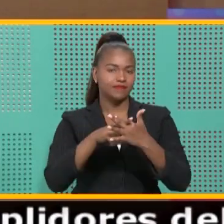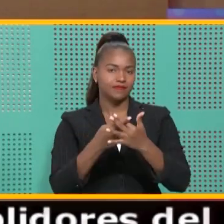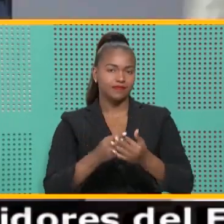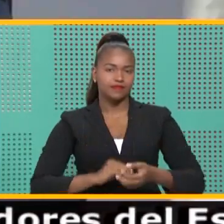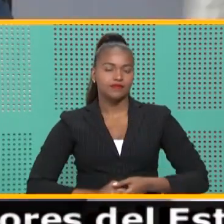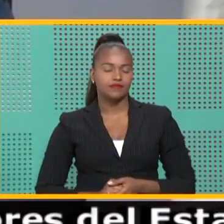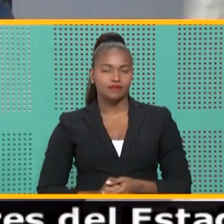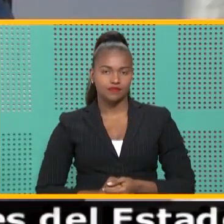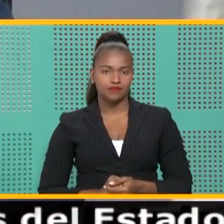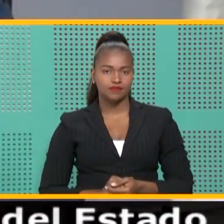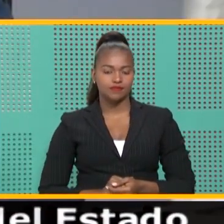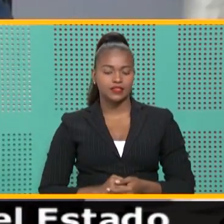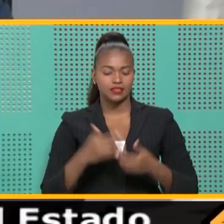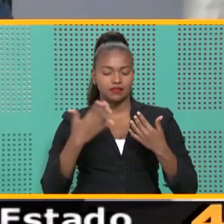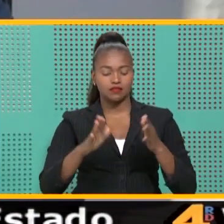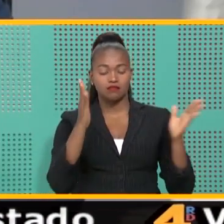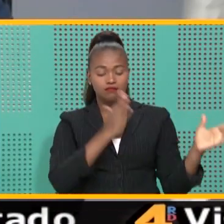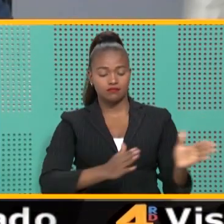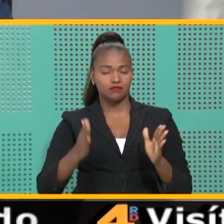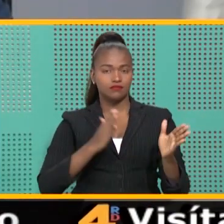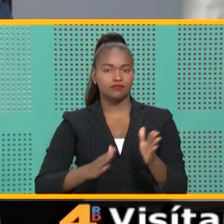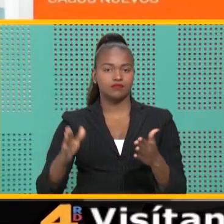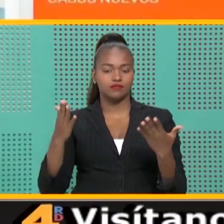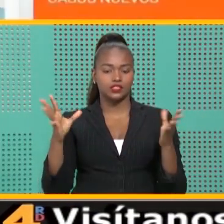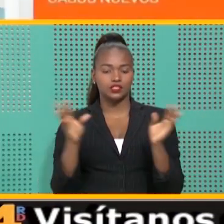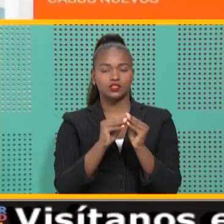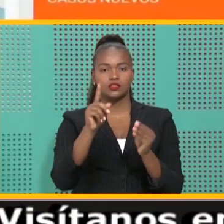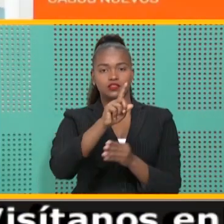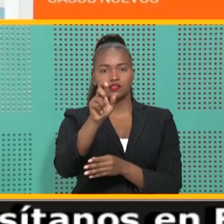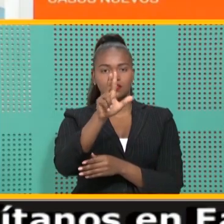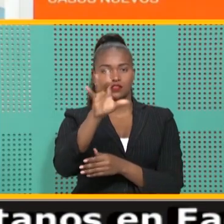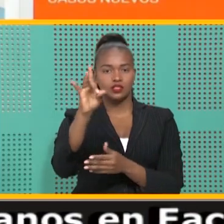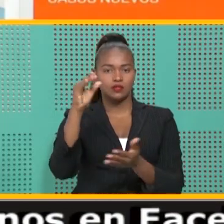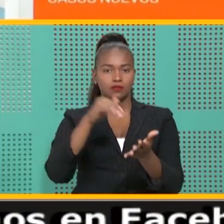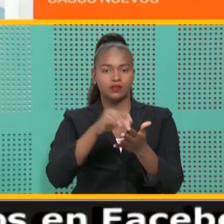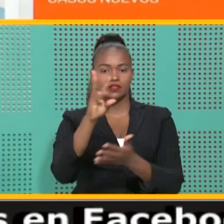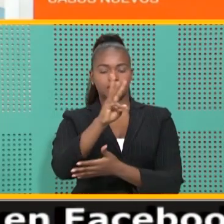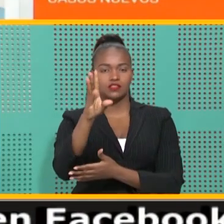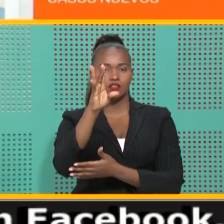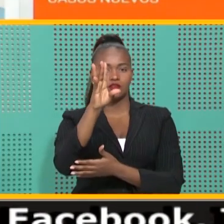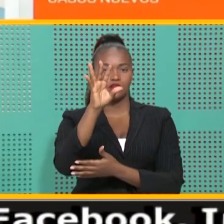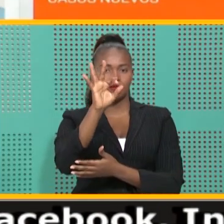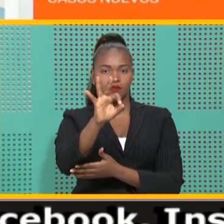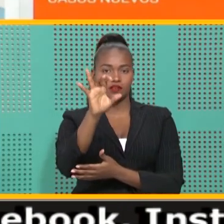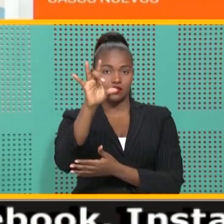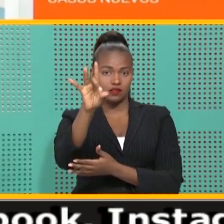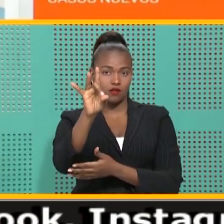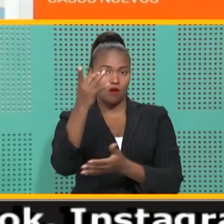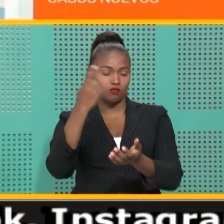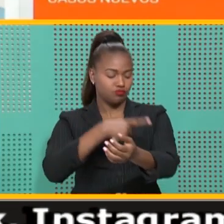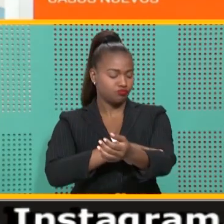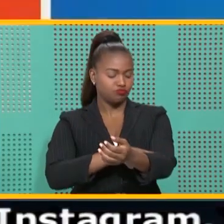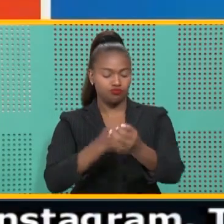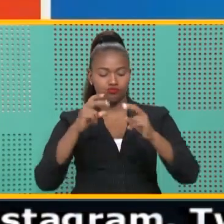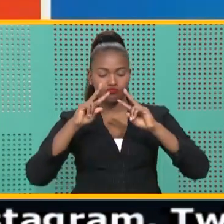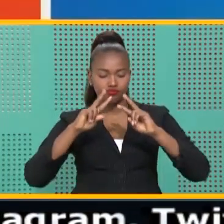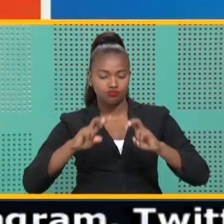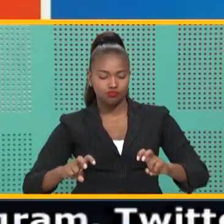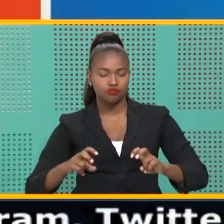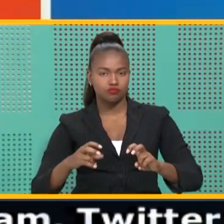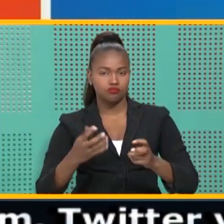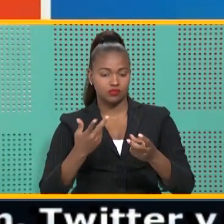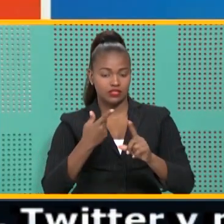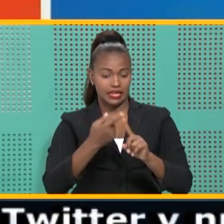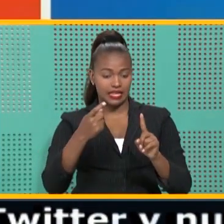Se han procesado 138.698 pruebas, de las